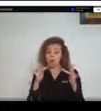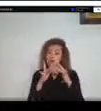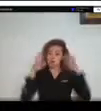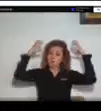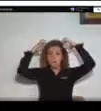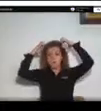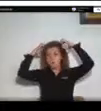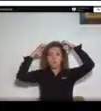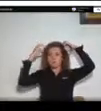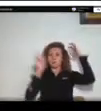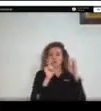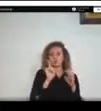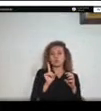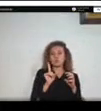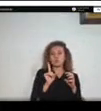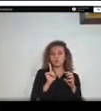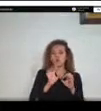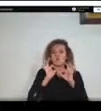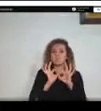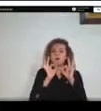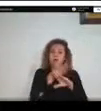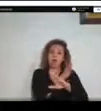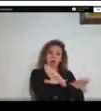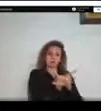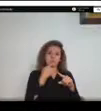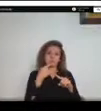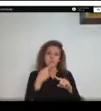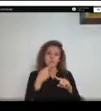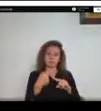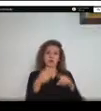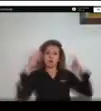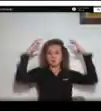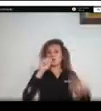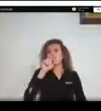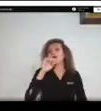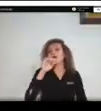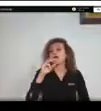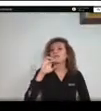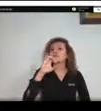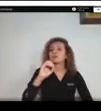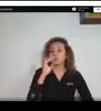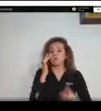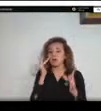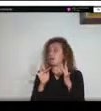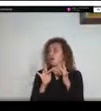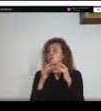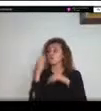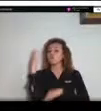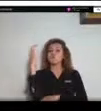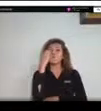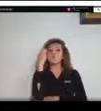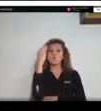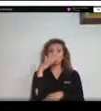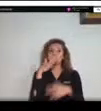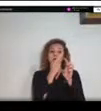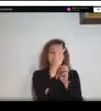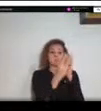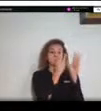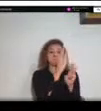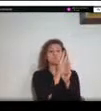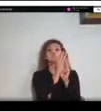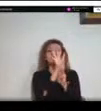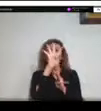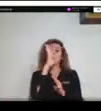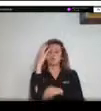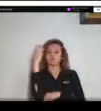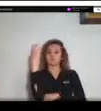nombraba anteriormente es el oso andino, en Colombia en el mundo hay 4 especies, las 4 están en Colombia y 3 de esas 4 están en nuestro